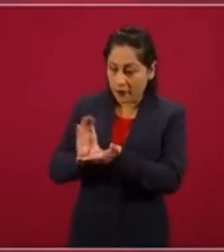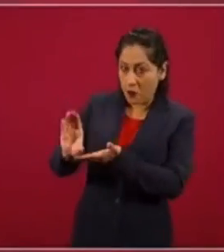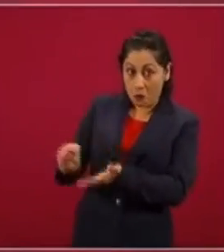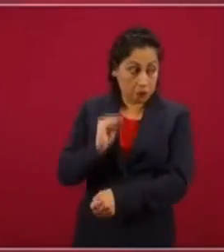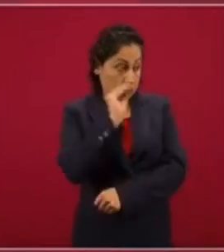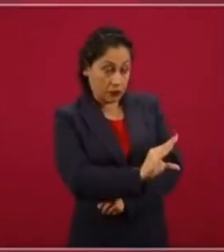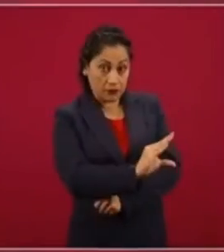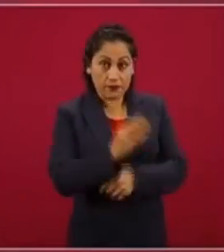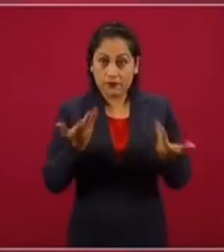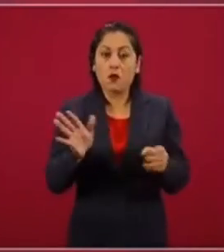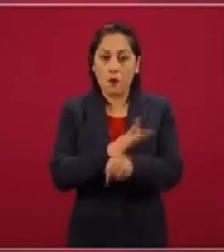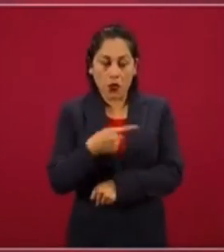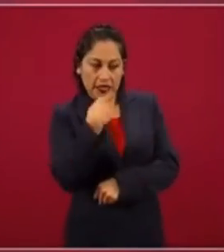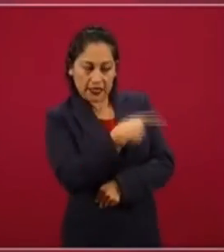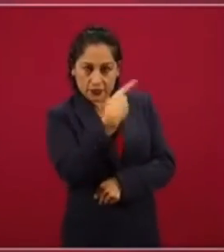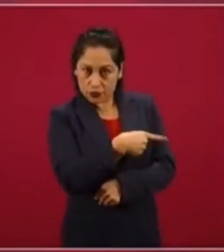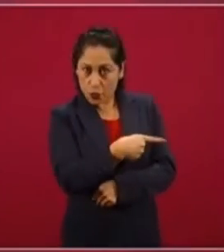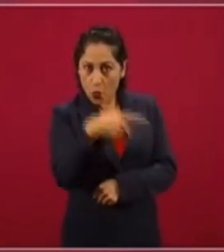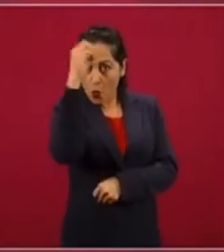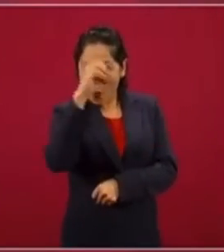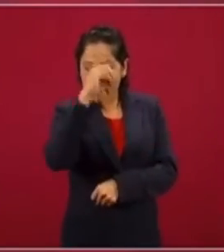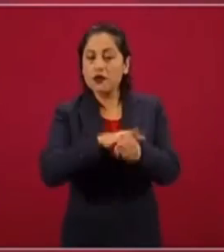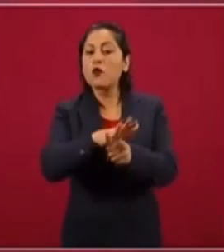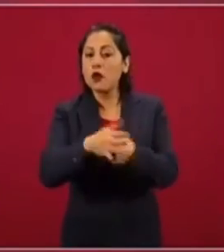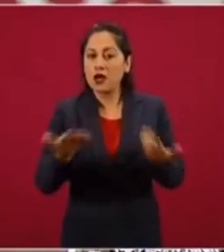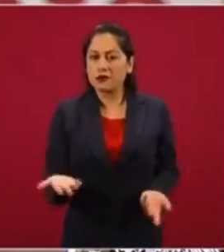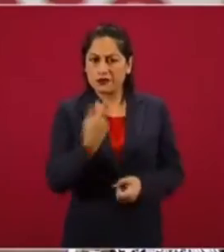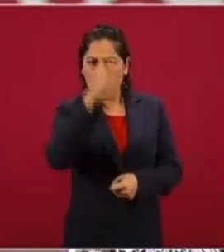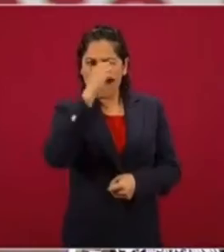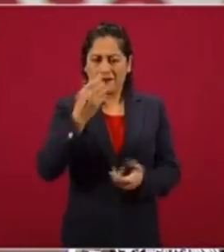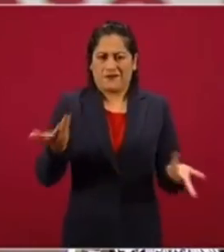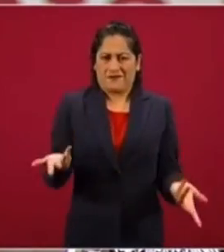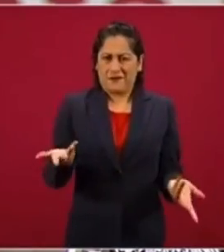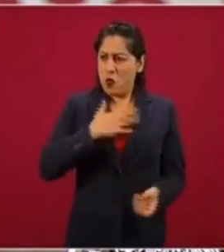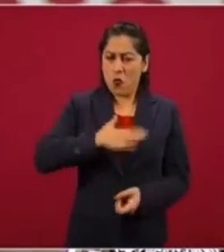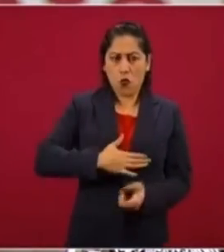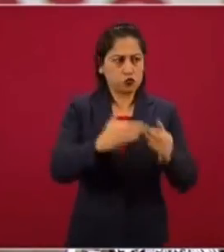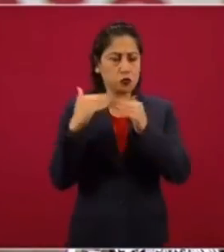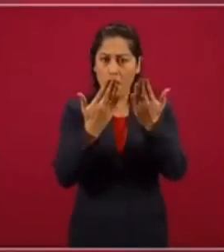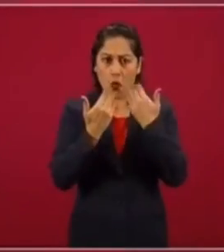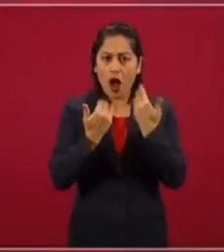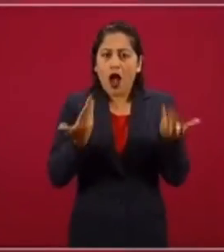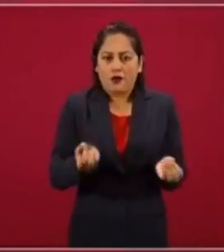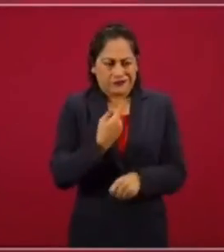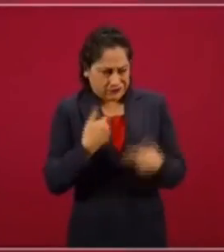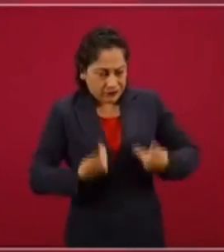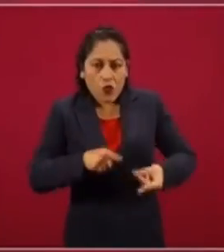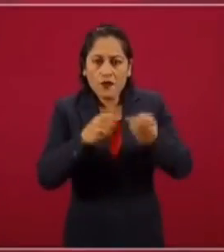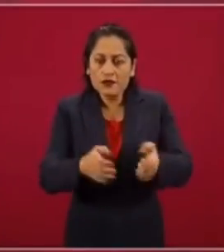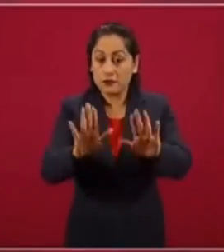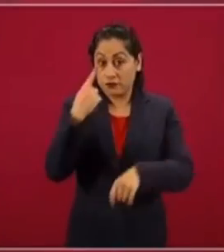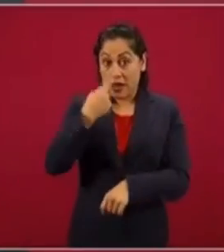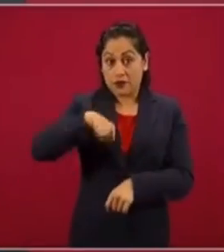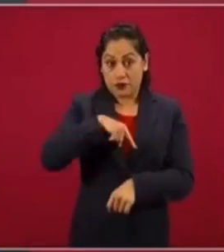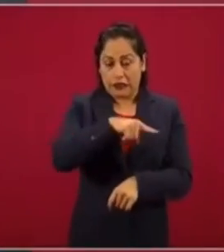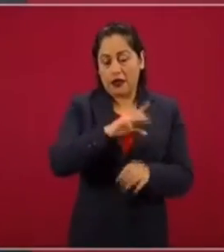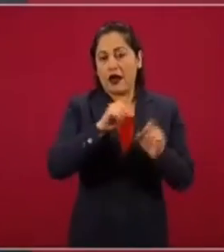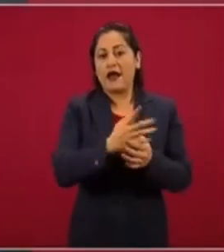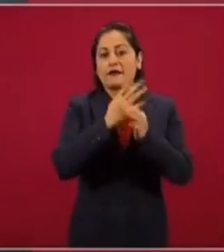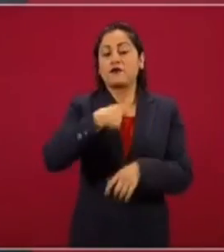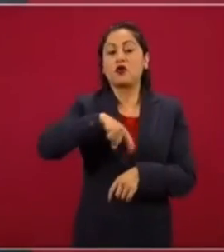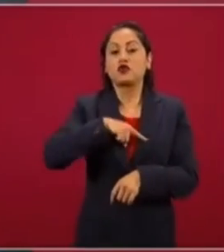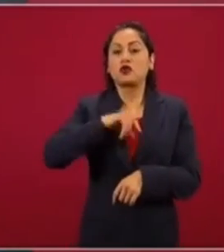argumento es además muy iniquitativo, muy inhumano. Es decir, si nosotros aportamos más, si somos los que más aportamos